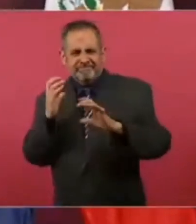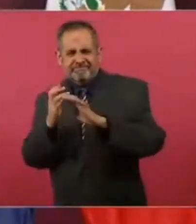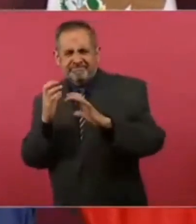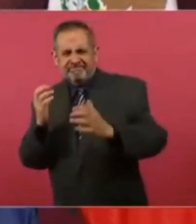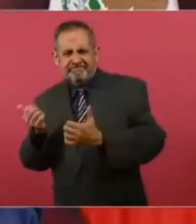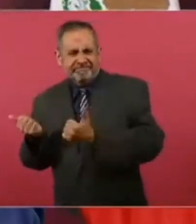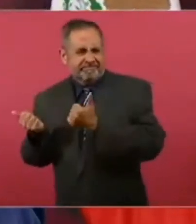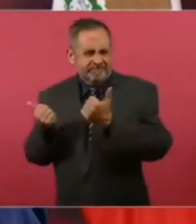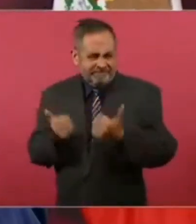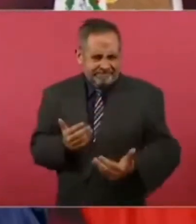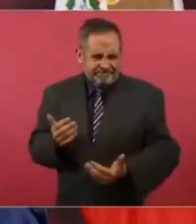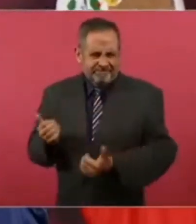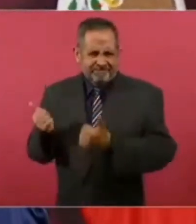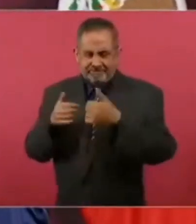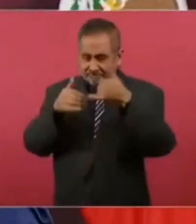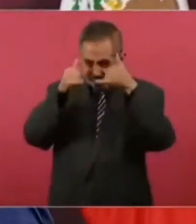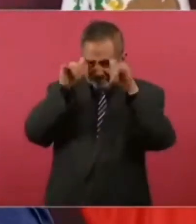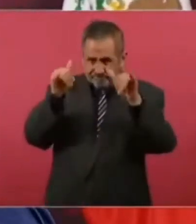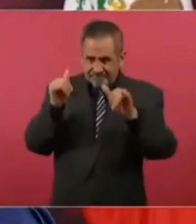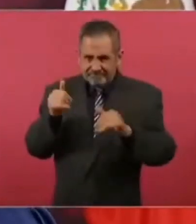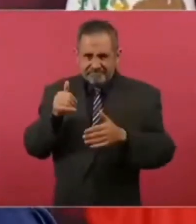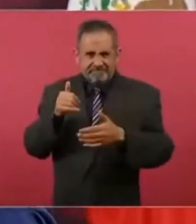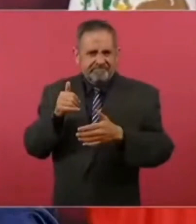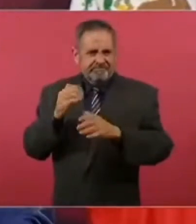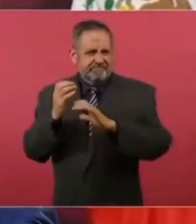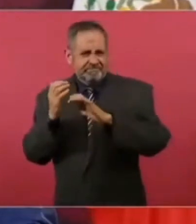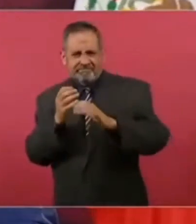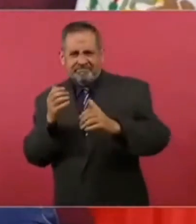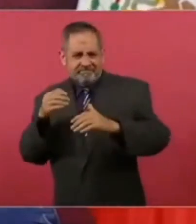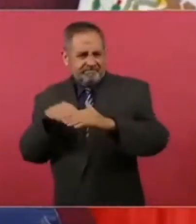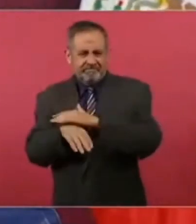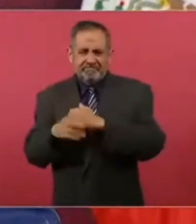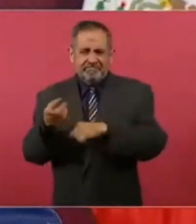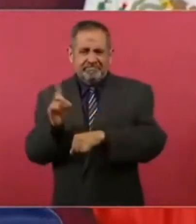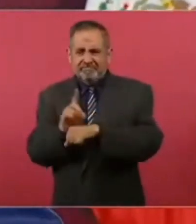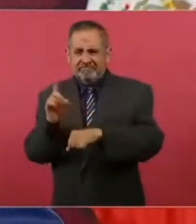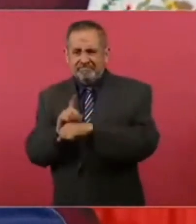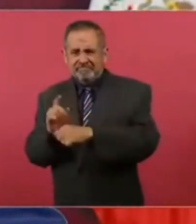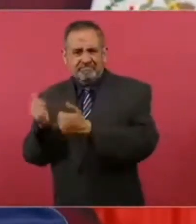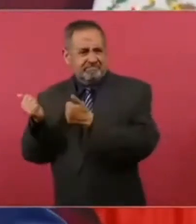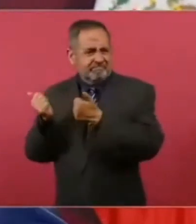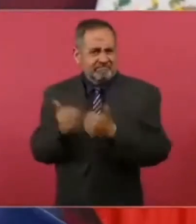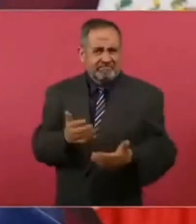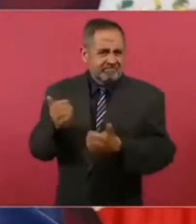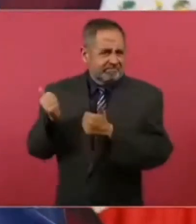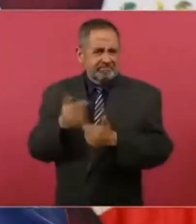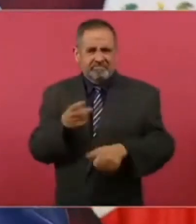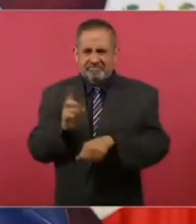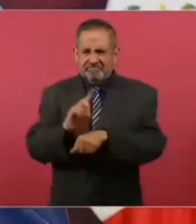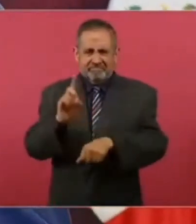que pasaban diariamente hasta 20,